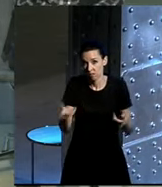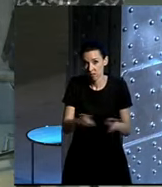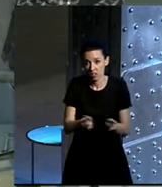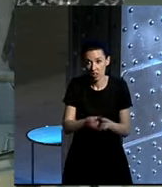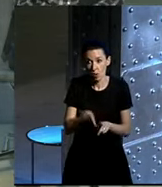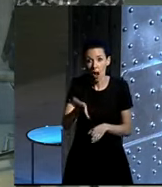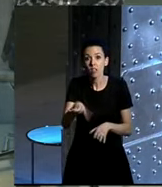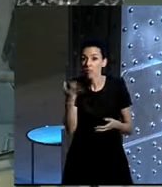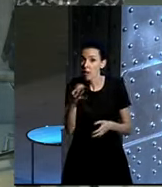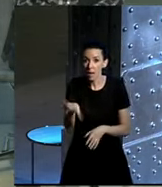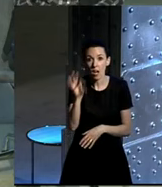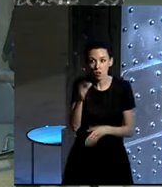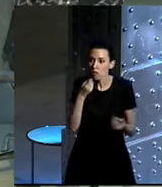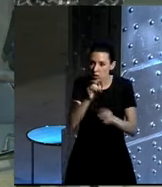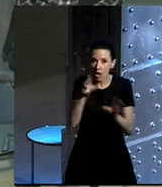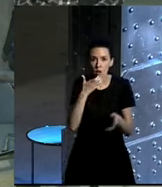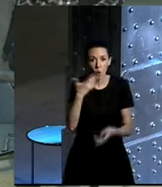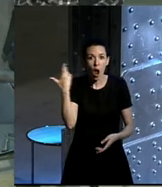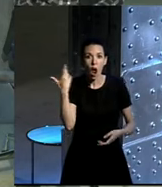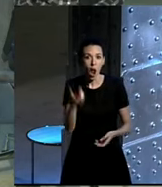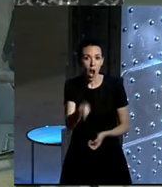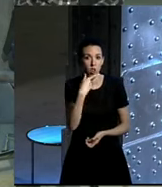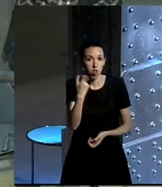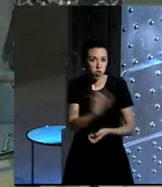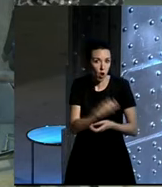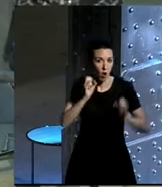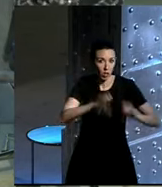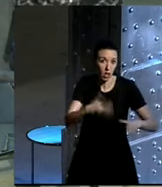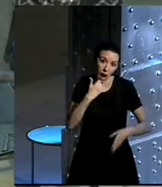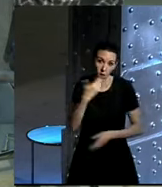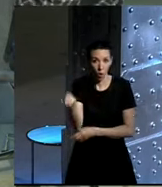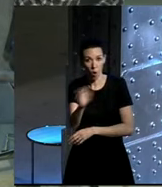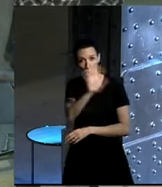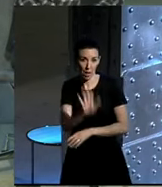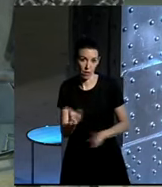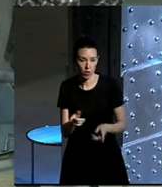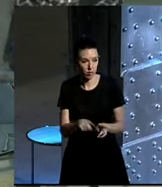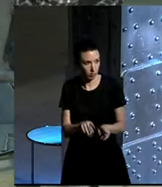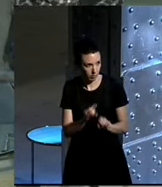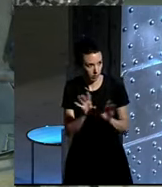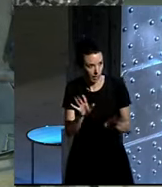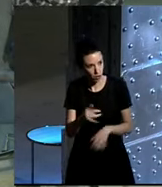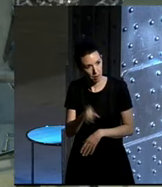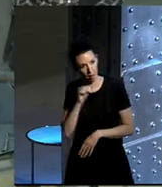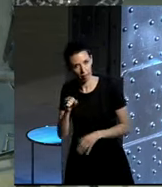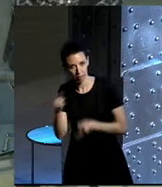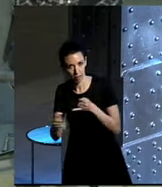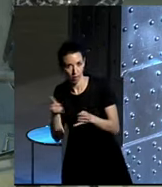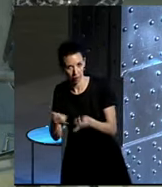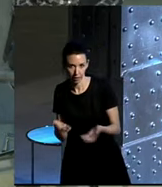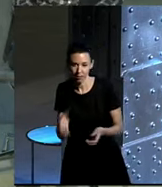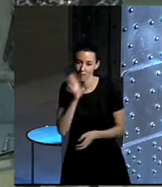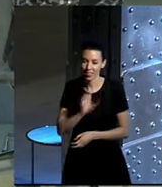Exacto, sino que sea una elección. Es como dejar las drogas. Es algo parecido. Sí, efectivamente. Para engancharnos a la bici. Exacto. Fantástico.